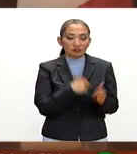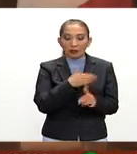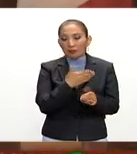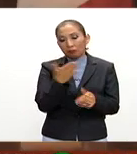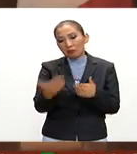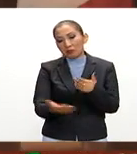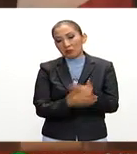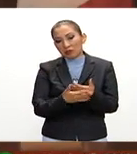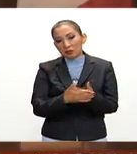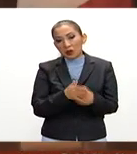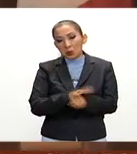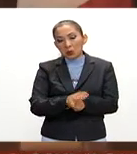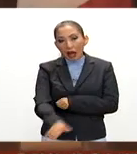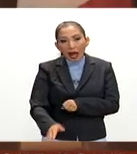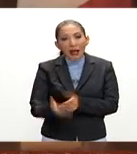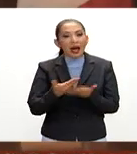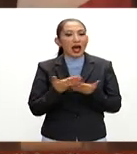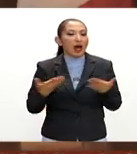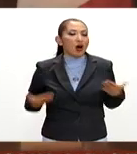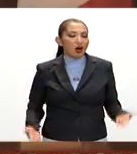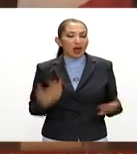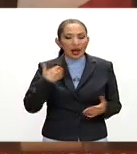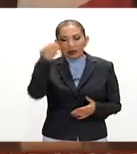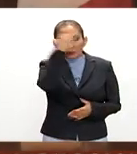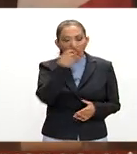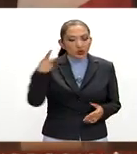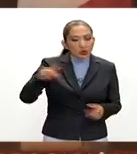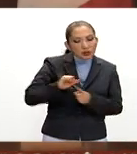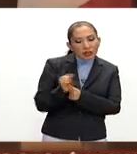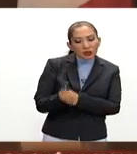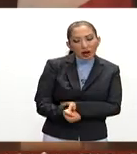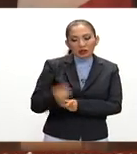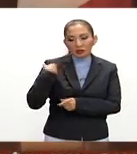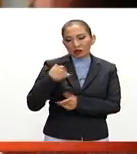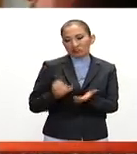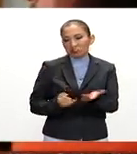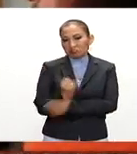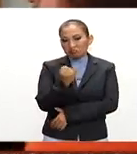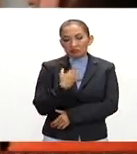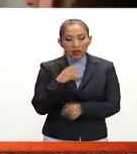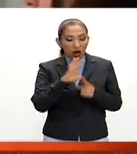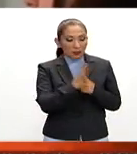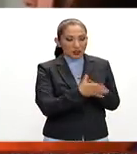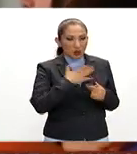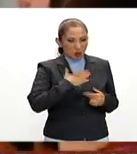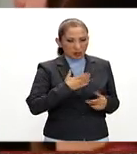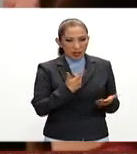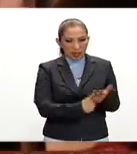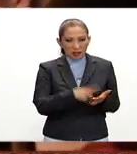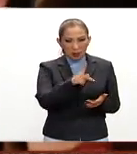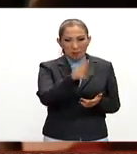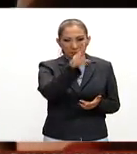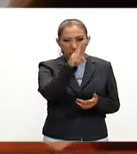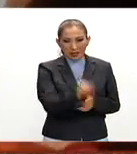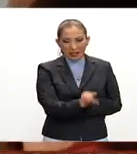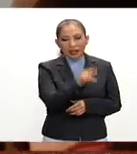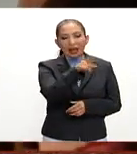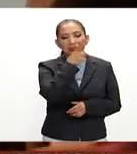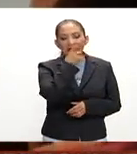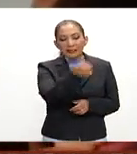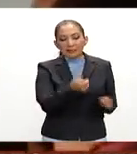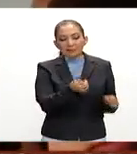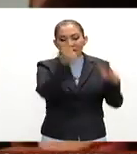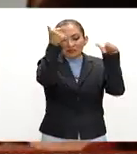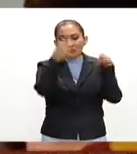etapa, es decir, que ahora se valorará su situación de forma definitiva. La Comisión de Justicia Partidaria advirtió que la